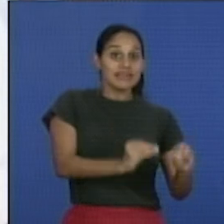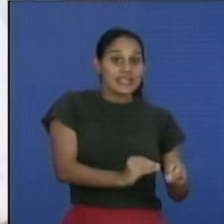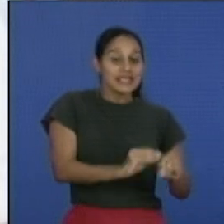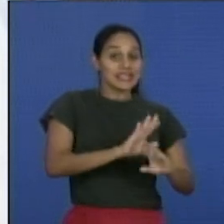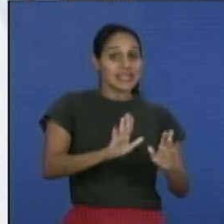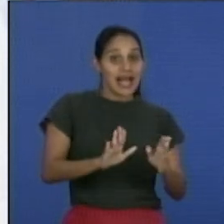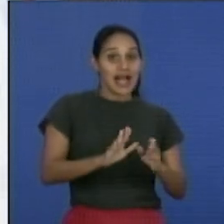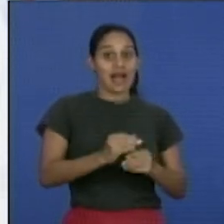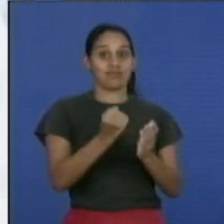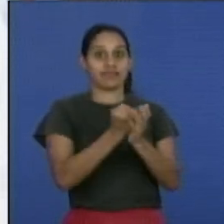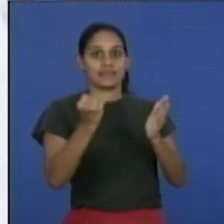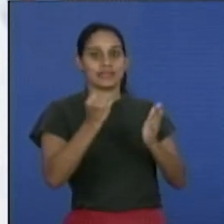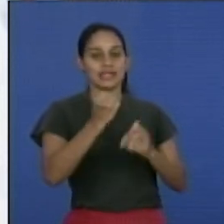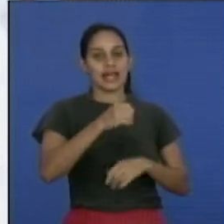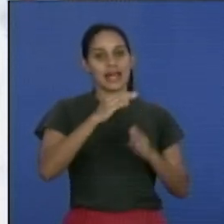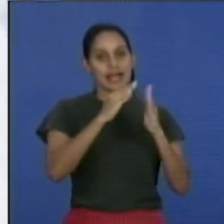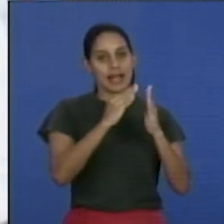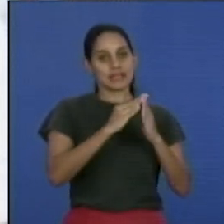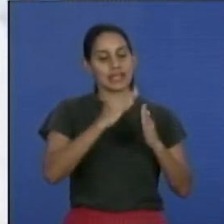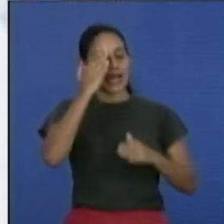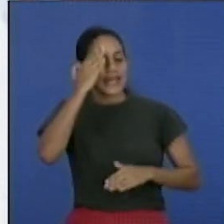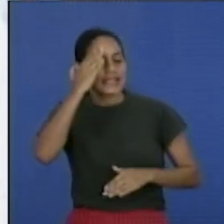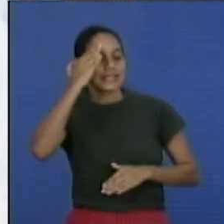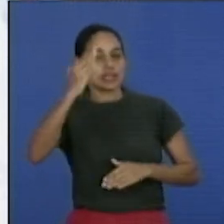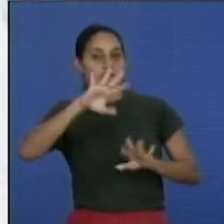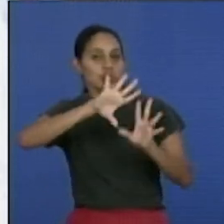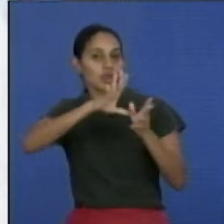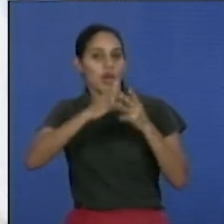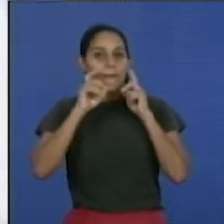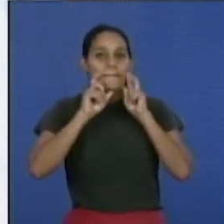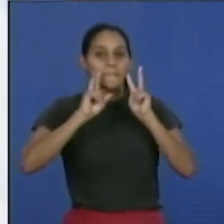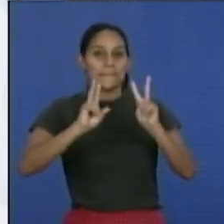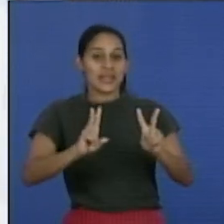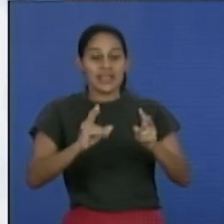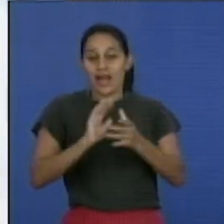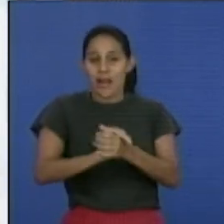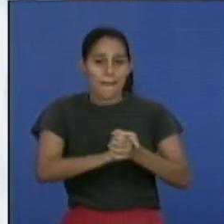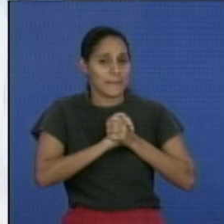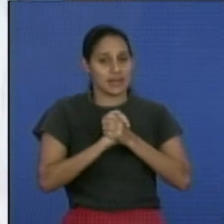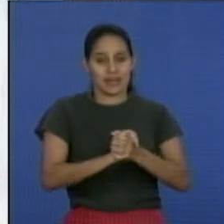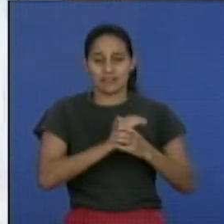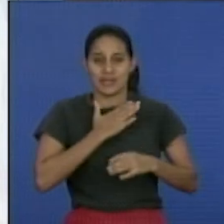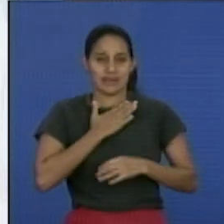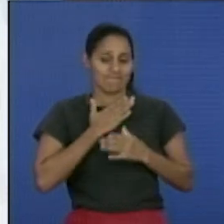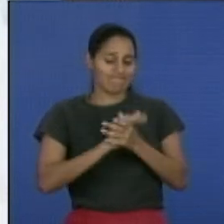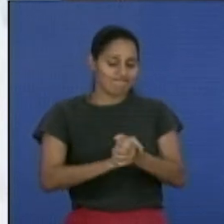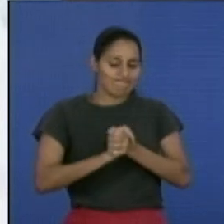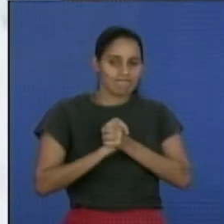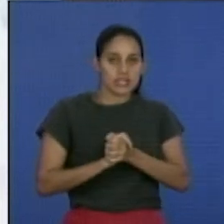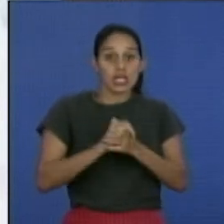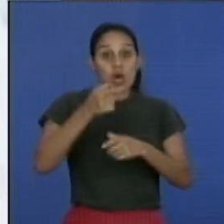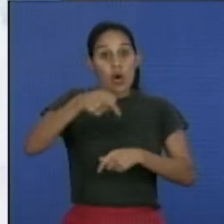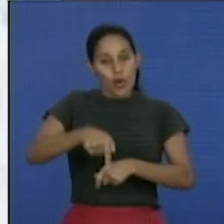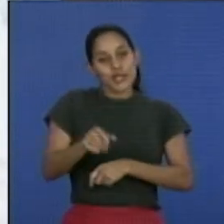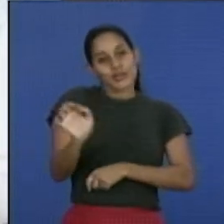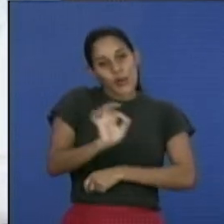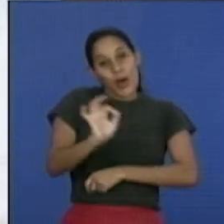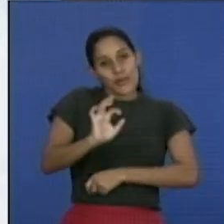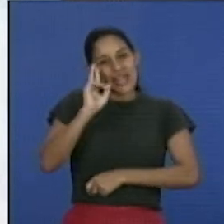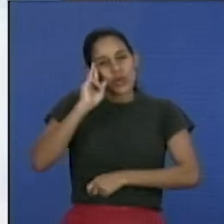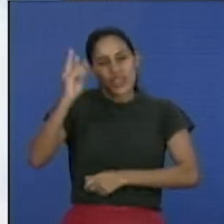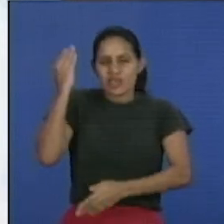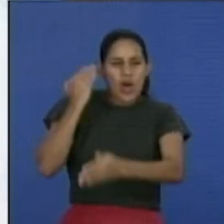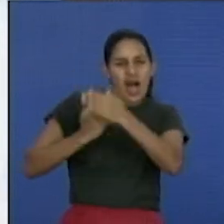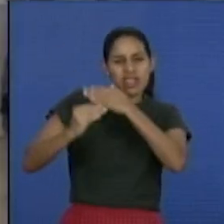yo creo que toda la vida he estado agradecida porque siempre ha estado en comunicación, es mi amiga y todavía hoy estamos recordando